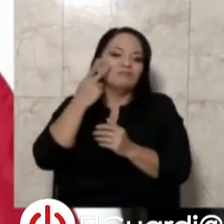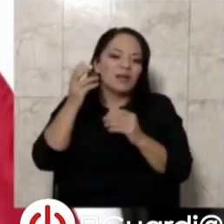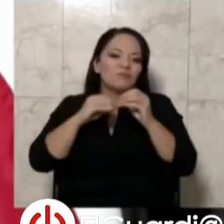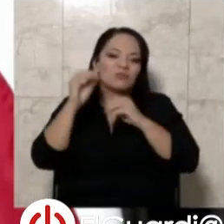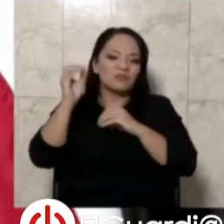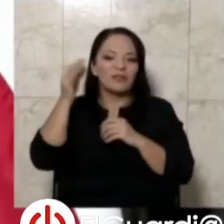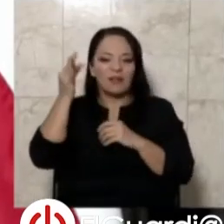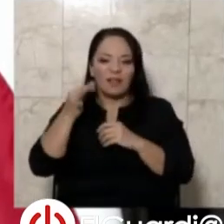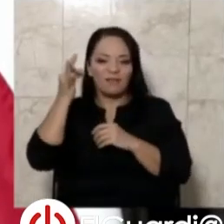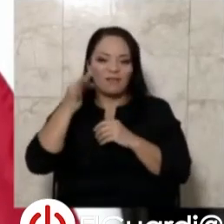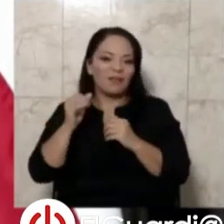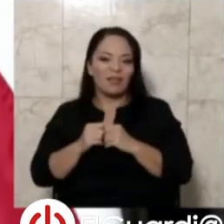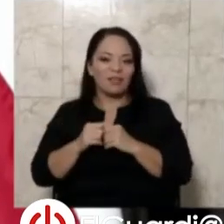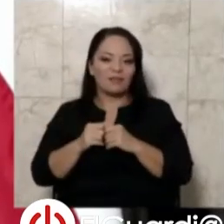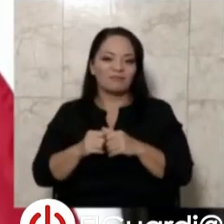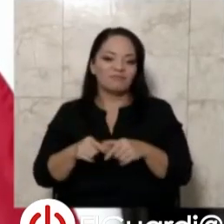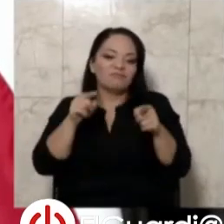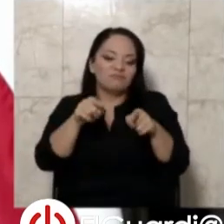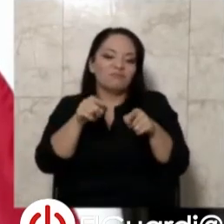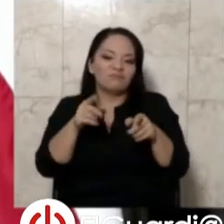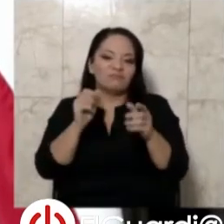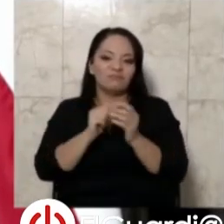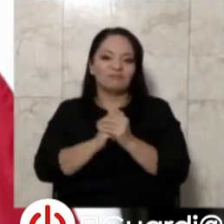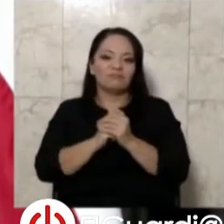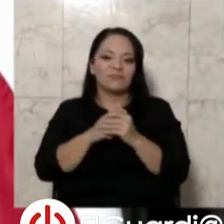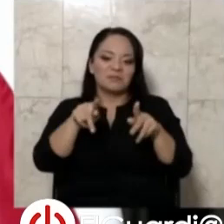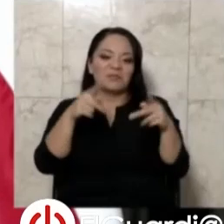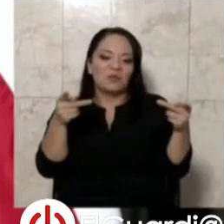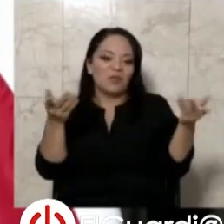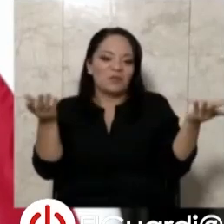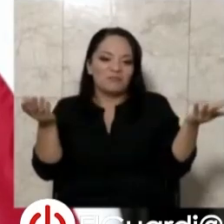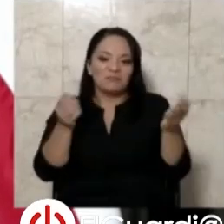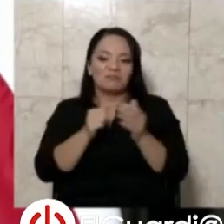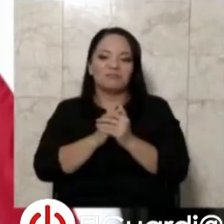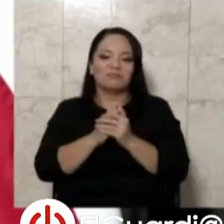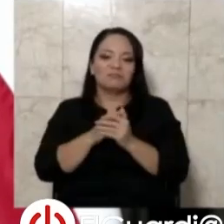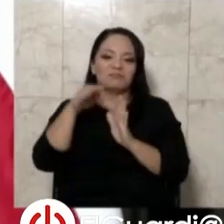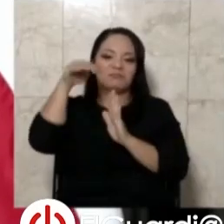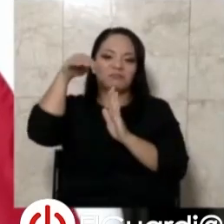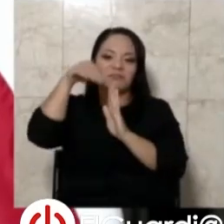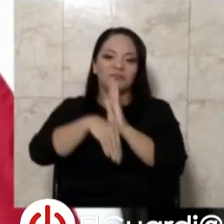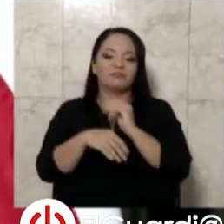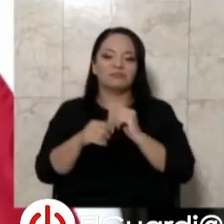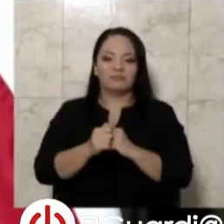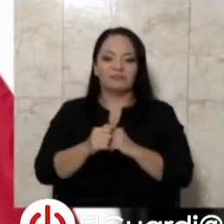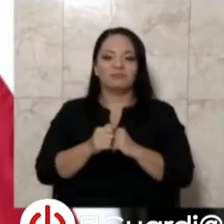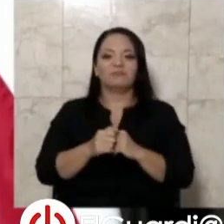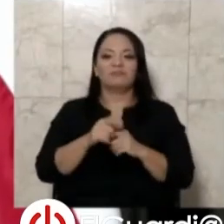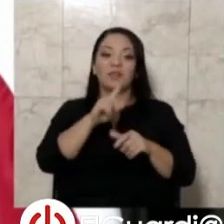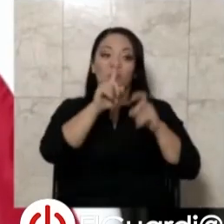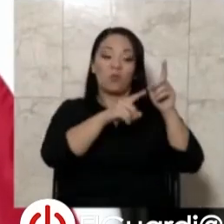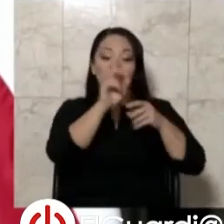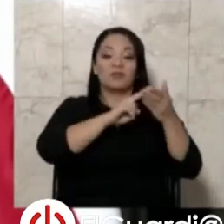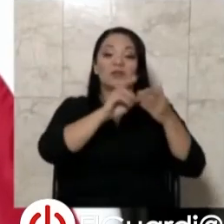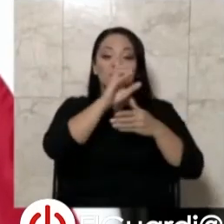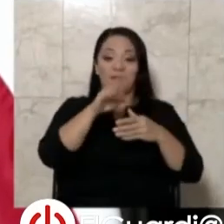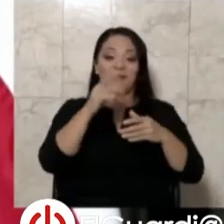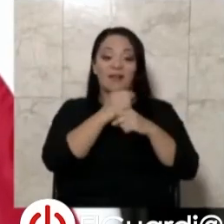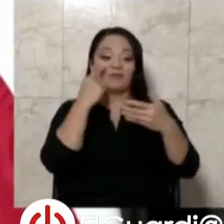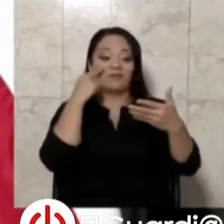credibilidad de ese periódico, están en la encuesta de Universidad de Costa Rica y